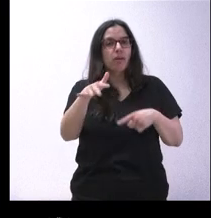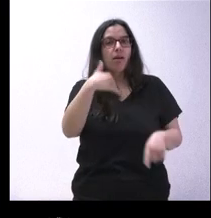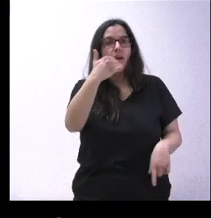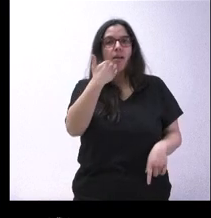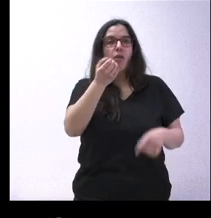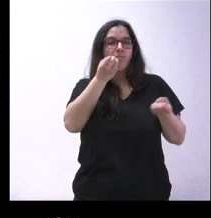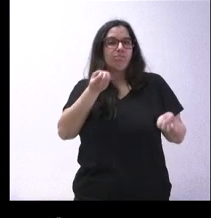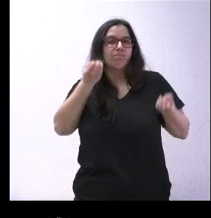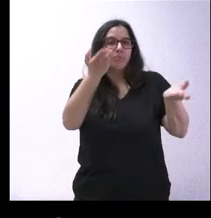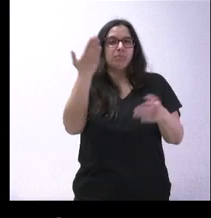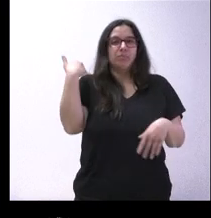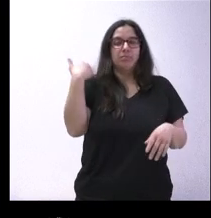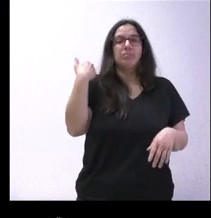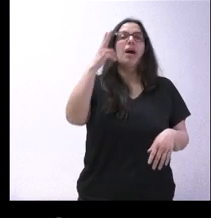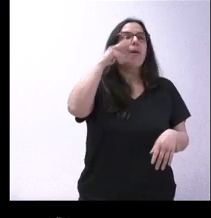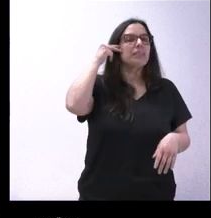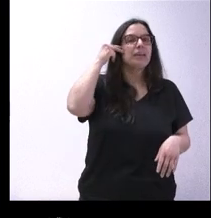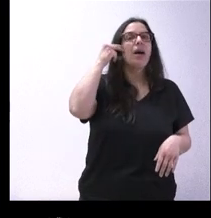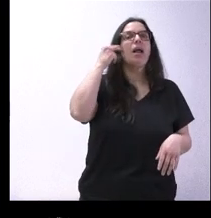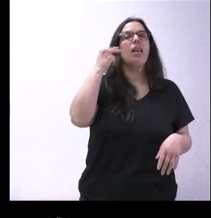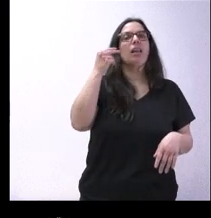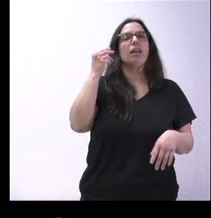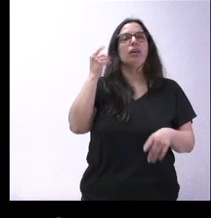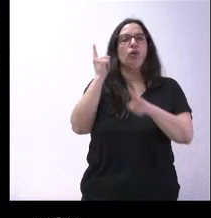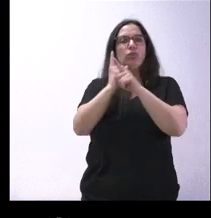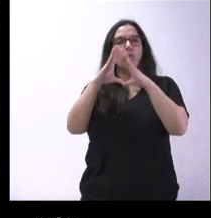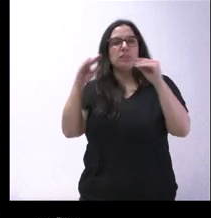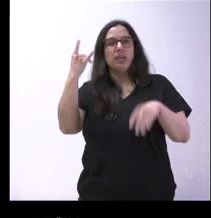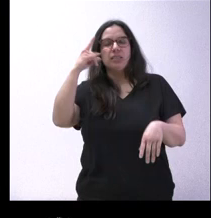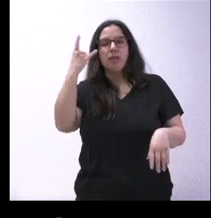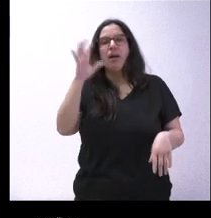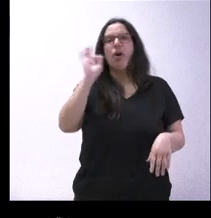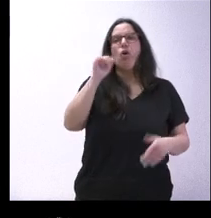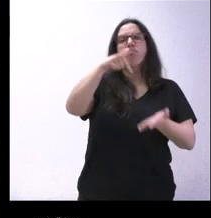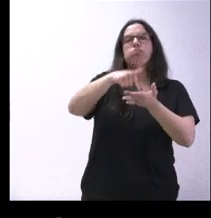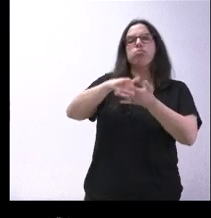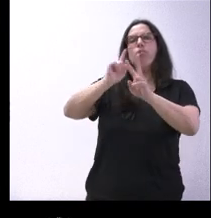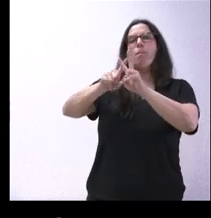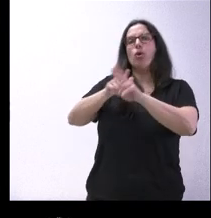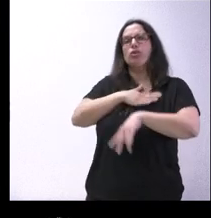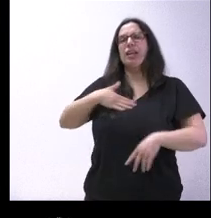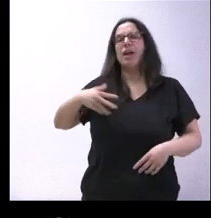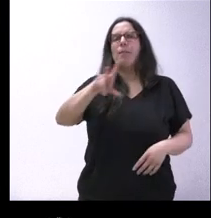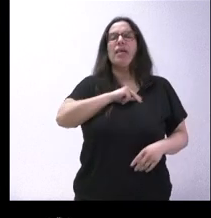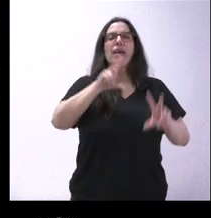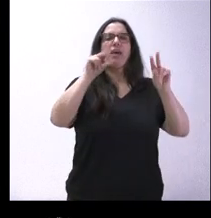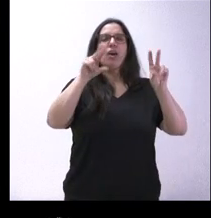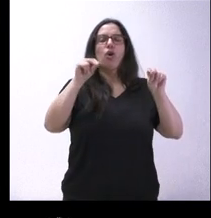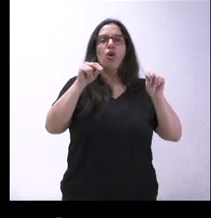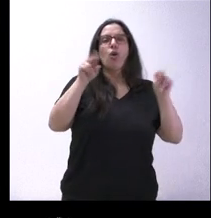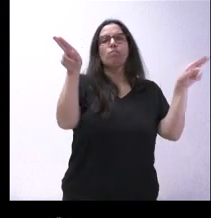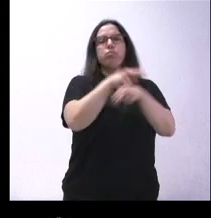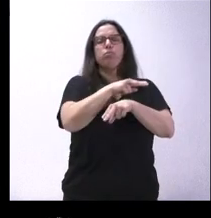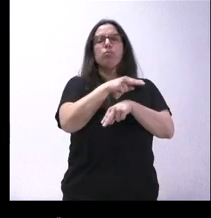las declaraciones de Santiago Abascal en torno a la USAL o la exigencia de Vox de que retirara la medalla de oro de la universidad a